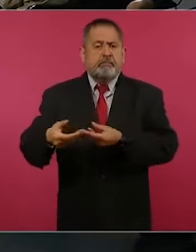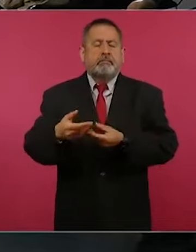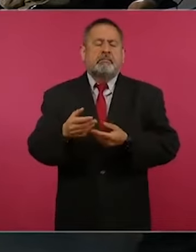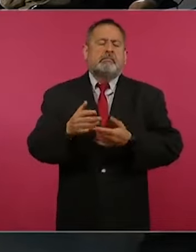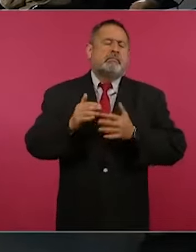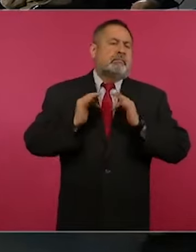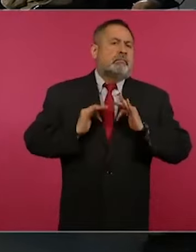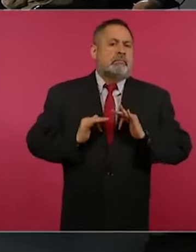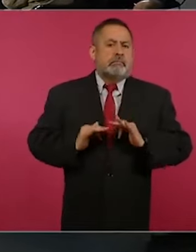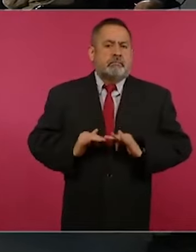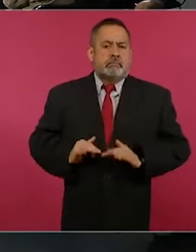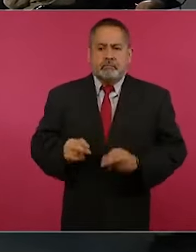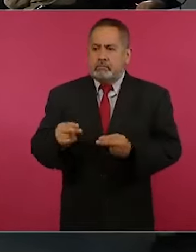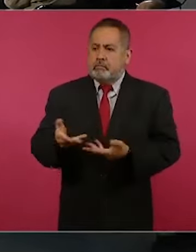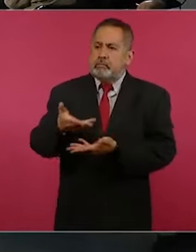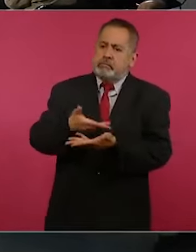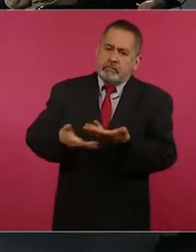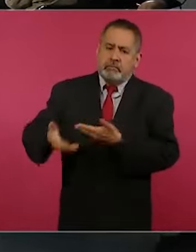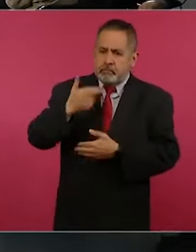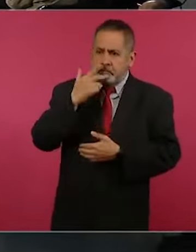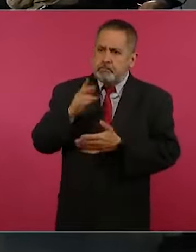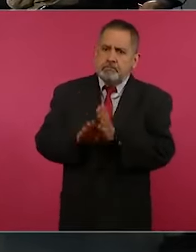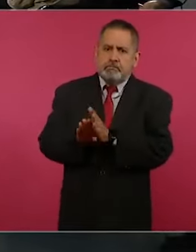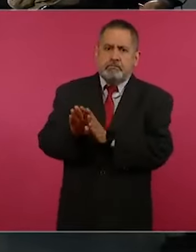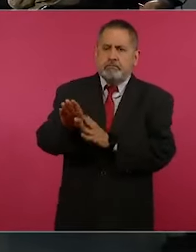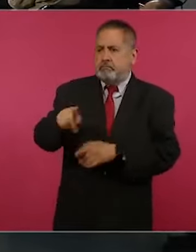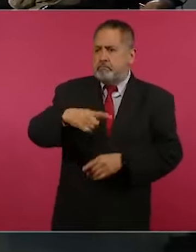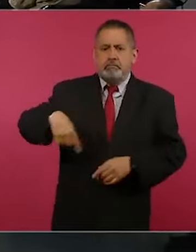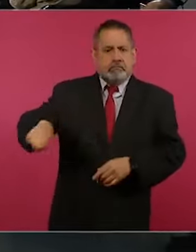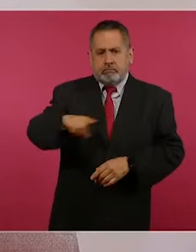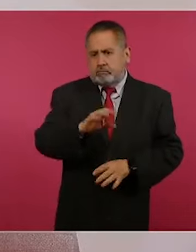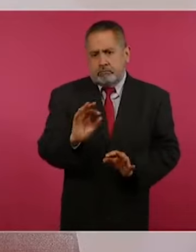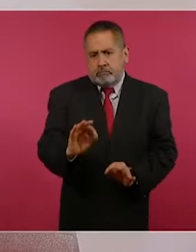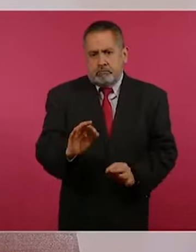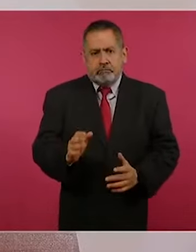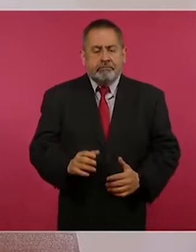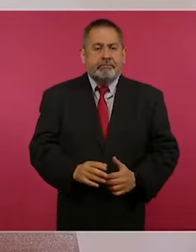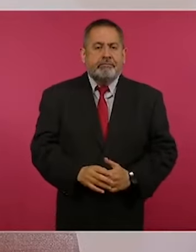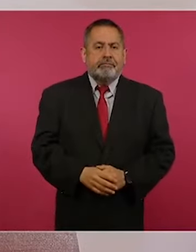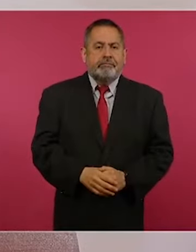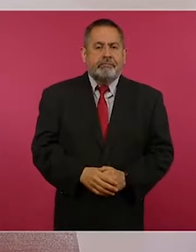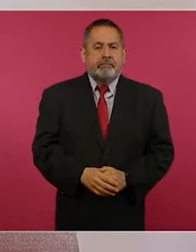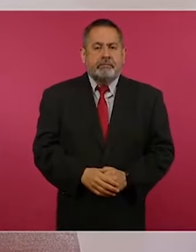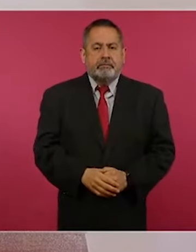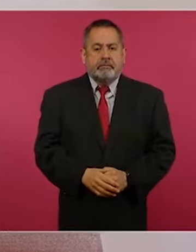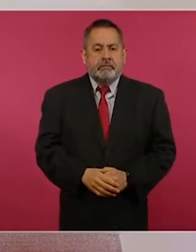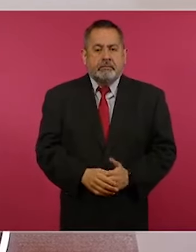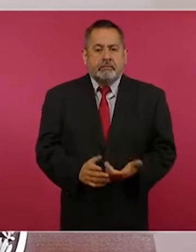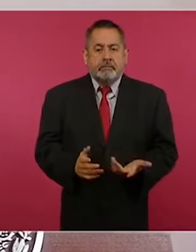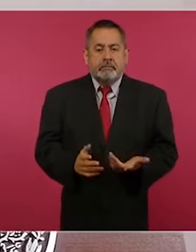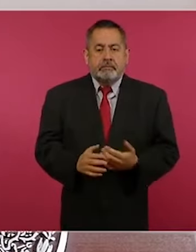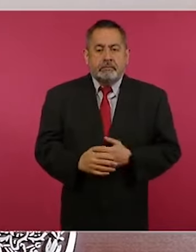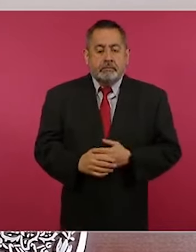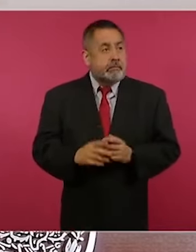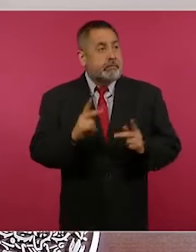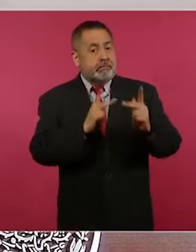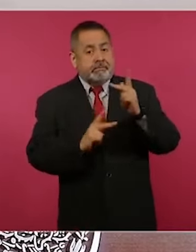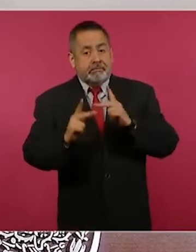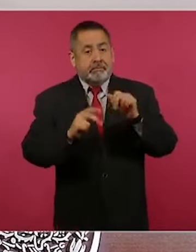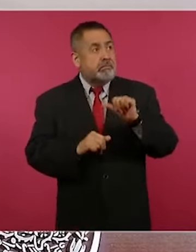empleos, no se contrató deuda,